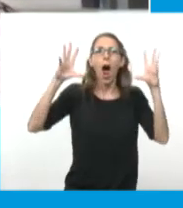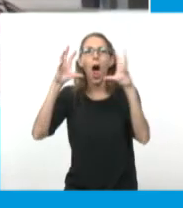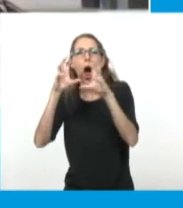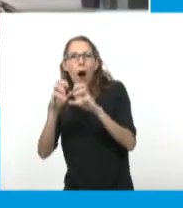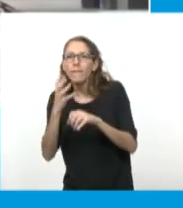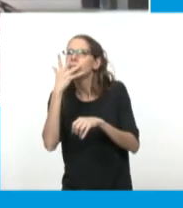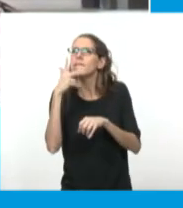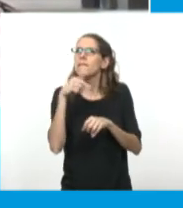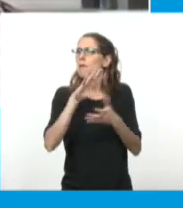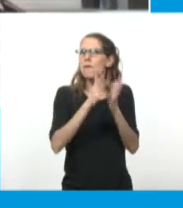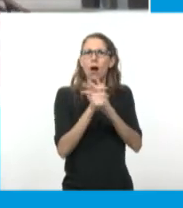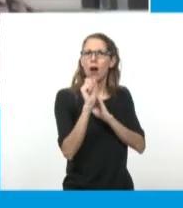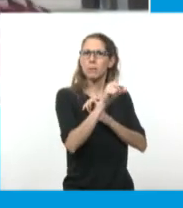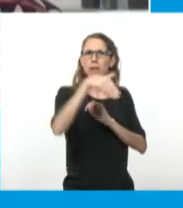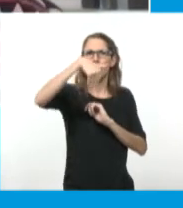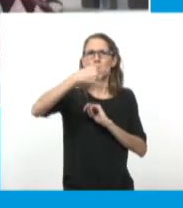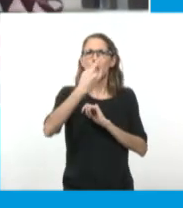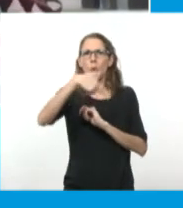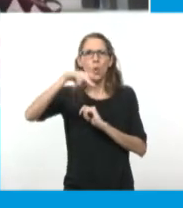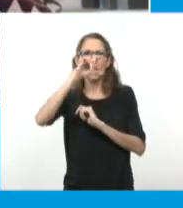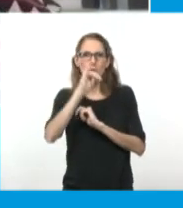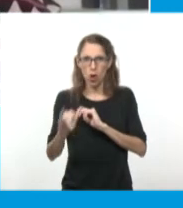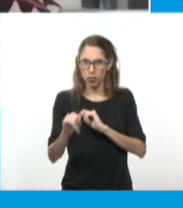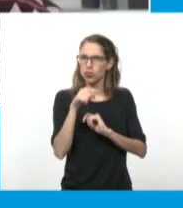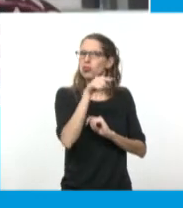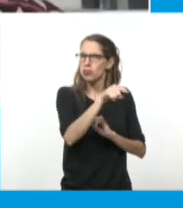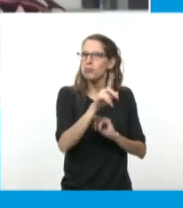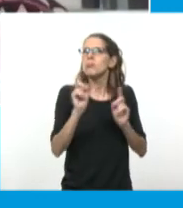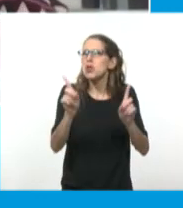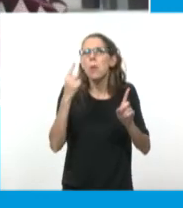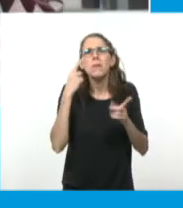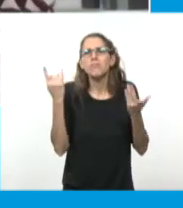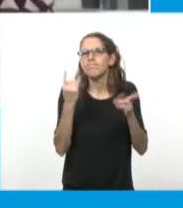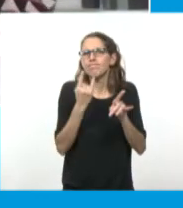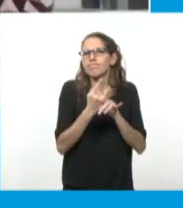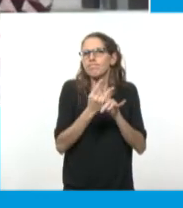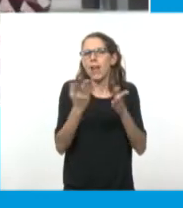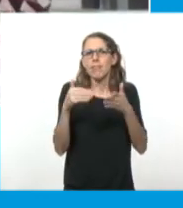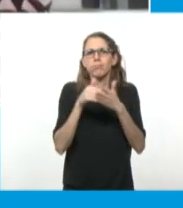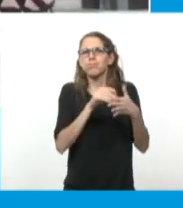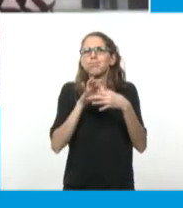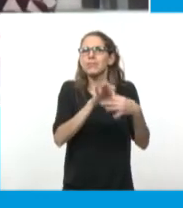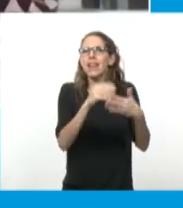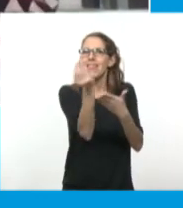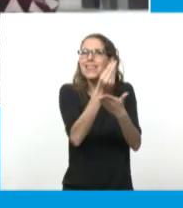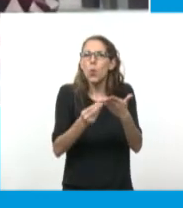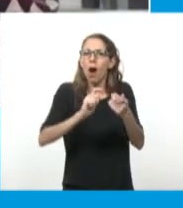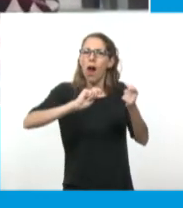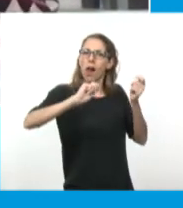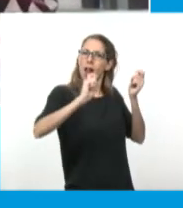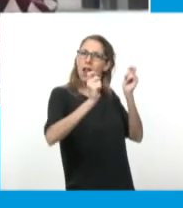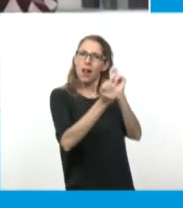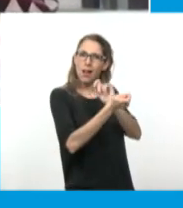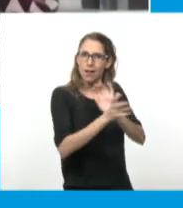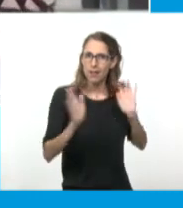Muñoz. En mi opinión, lo que va cambiando es el dibujo. El dibujo se va como soltando y de la mano del